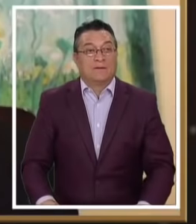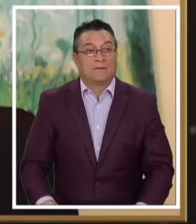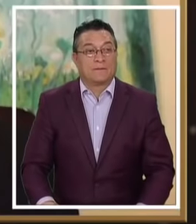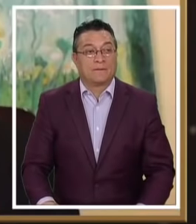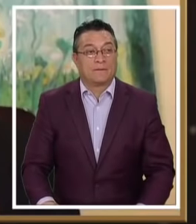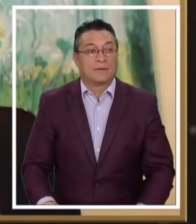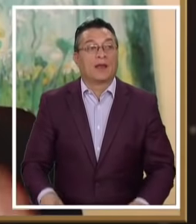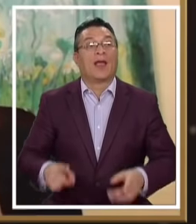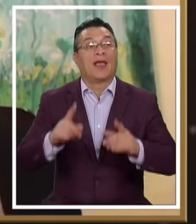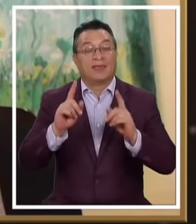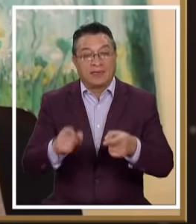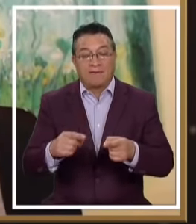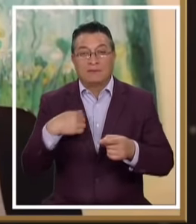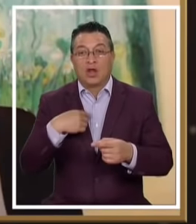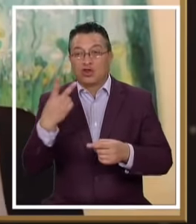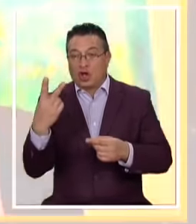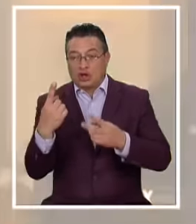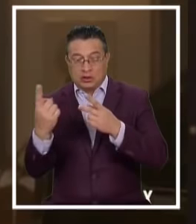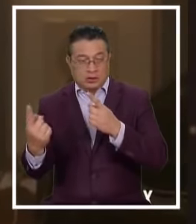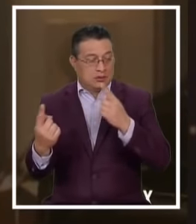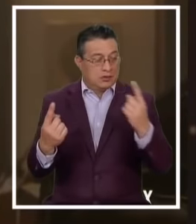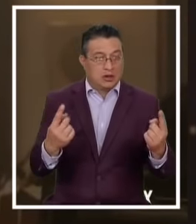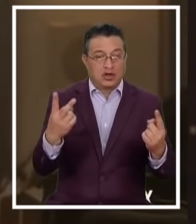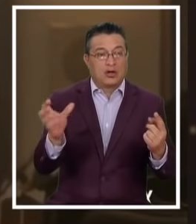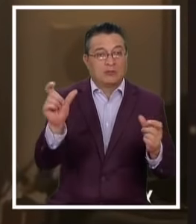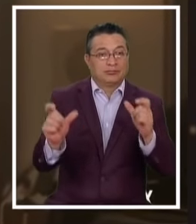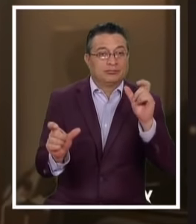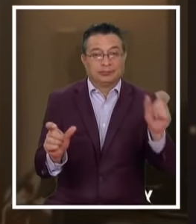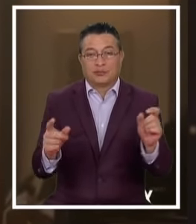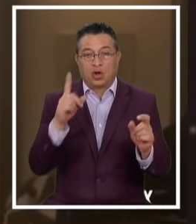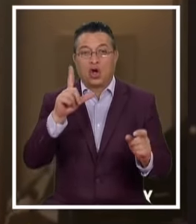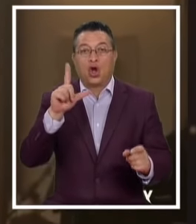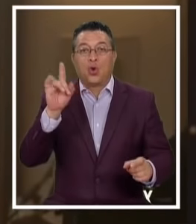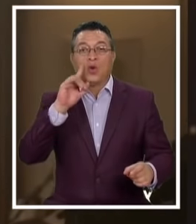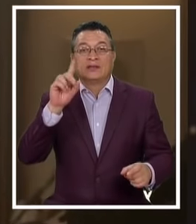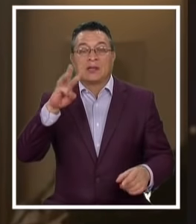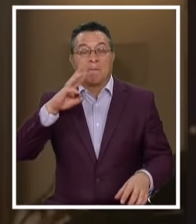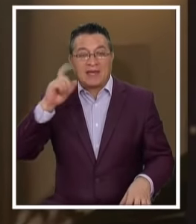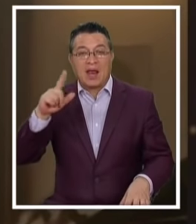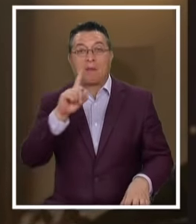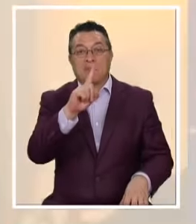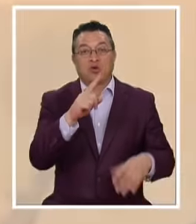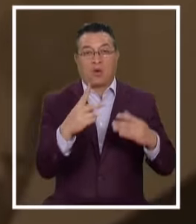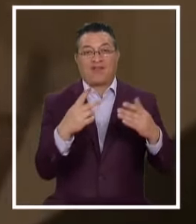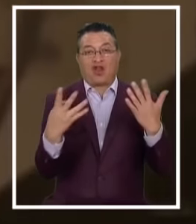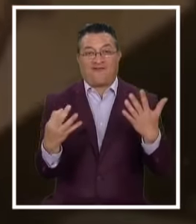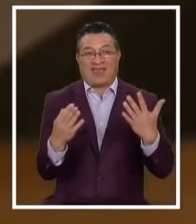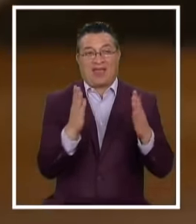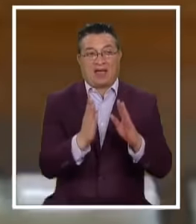El tener que crear A ambos personajes ¿No? Uno El Luis Miguel De los noventas